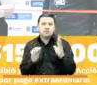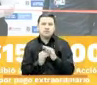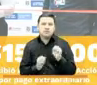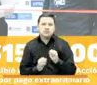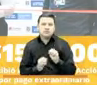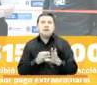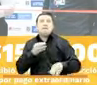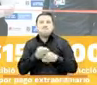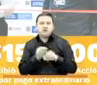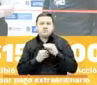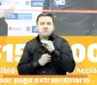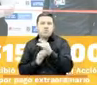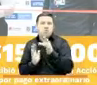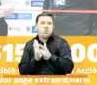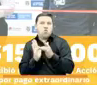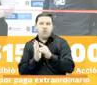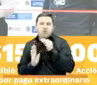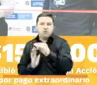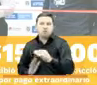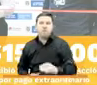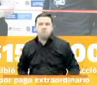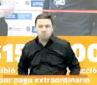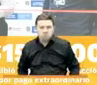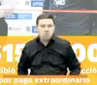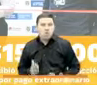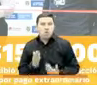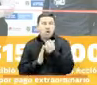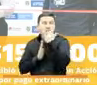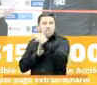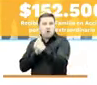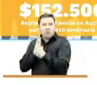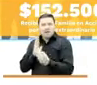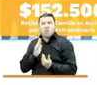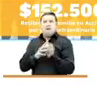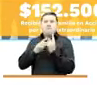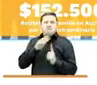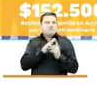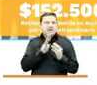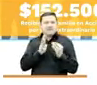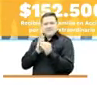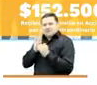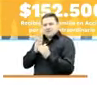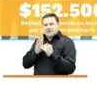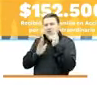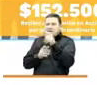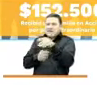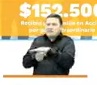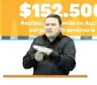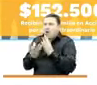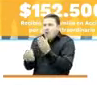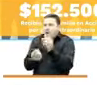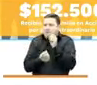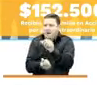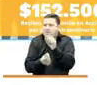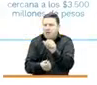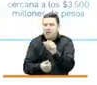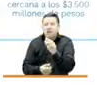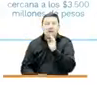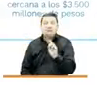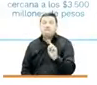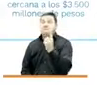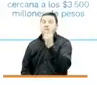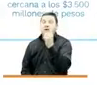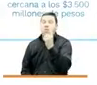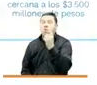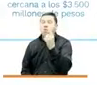más en su extraordinario. Los nuevos programas creados en esta pandemia fueron el primero y